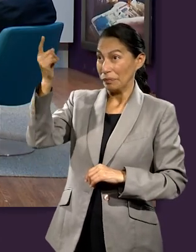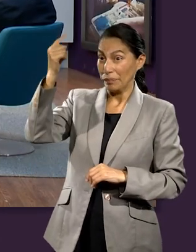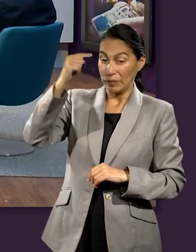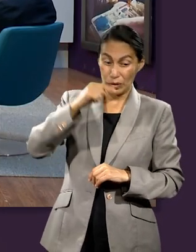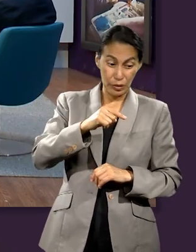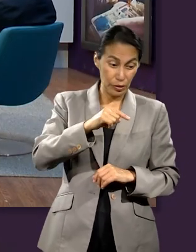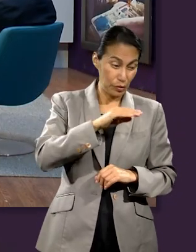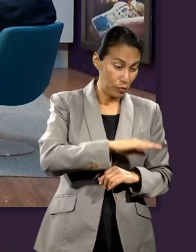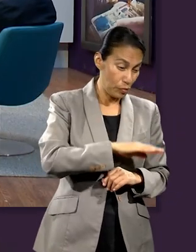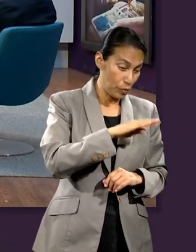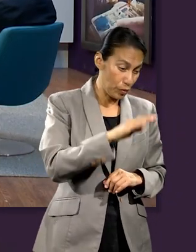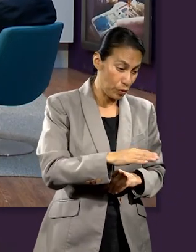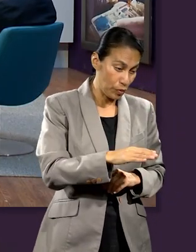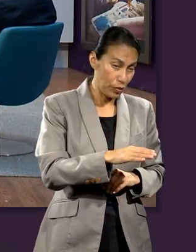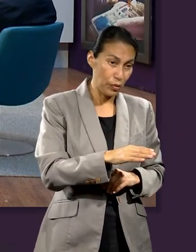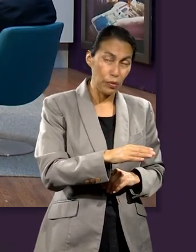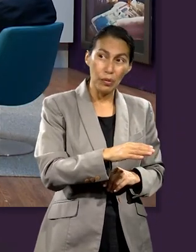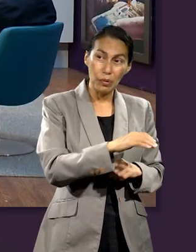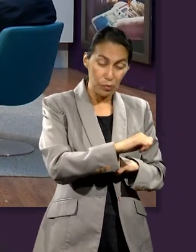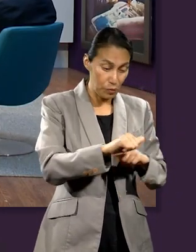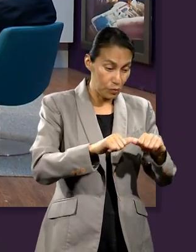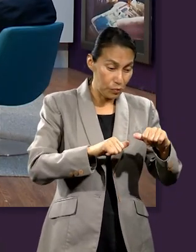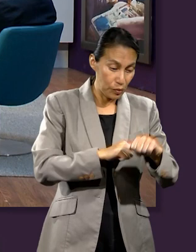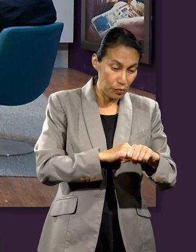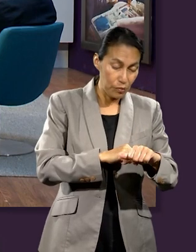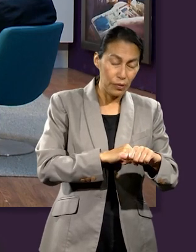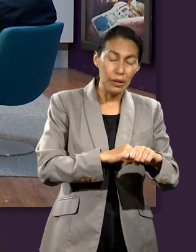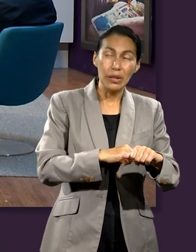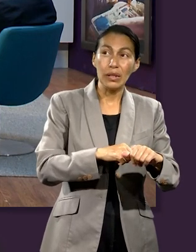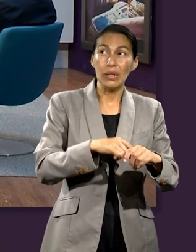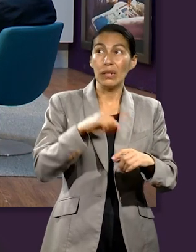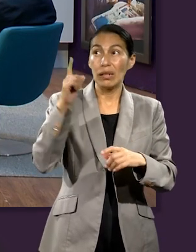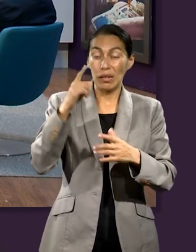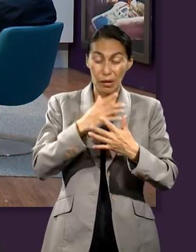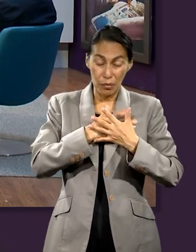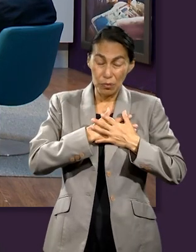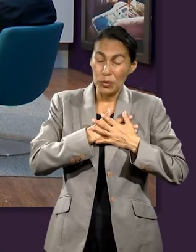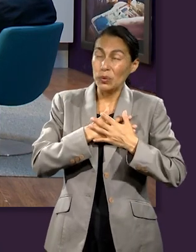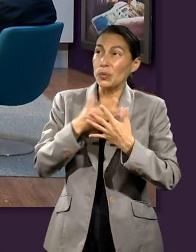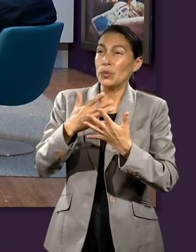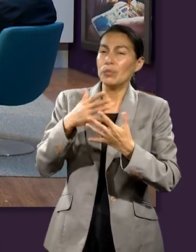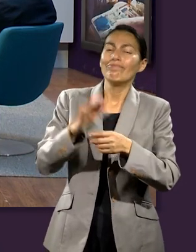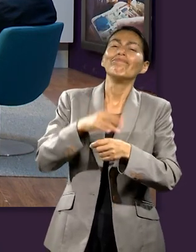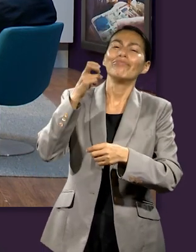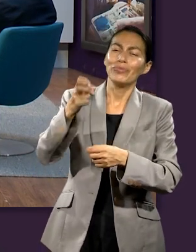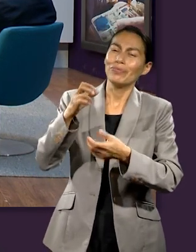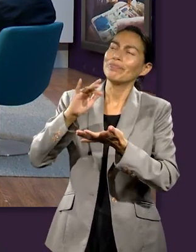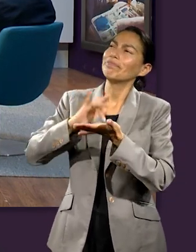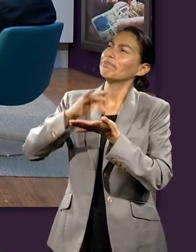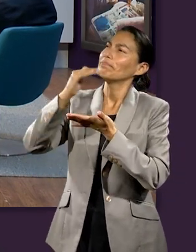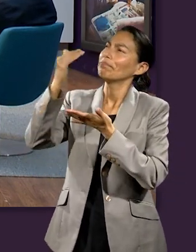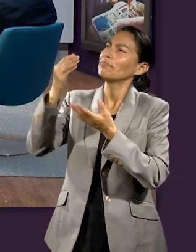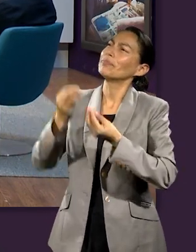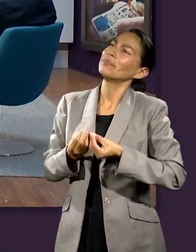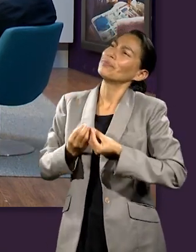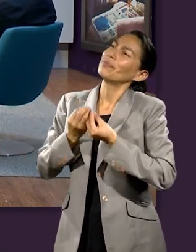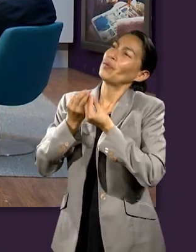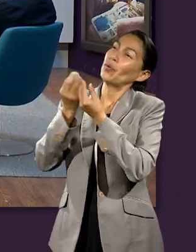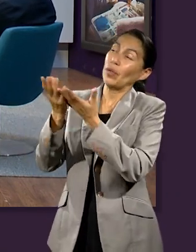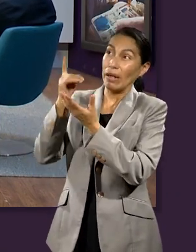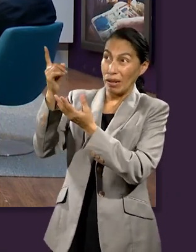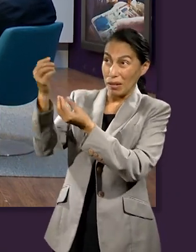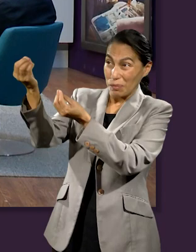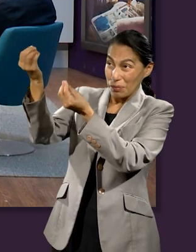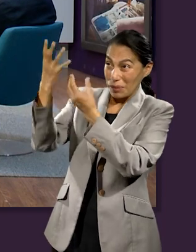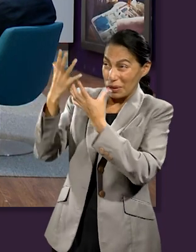Creador. Es lo que me hace y me motiva a devolver un poco de lo que Él me ha dado. Wow, has puesto en la mesa un término muy